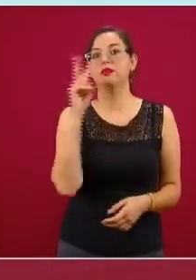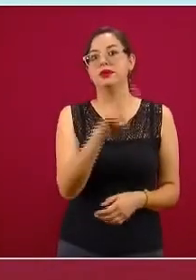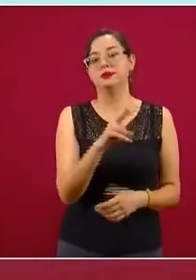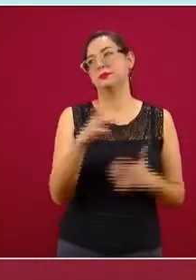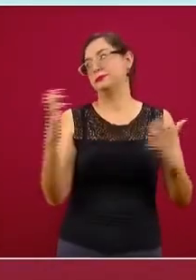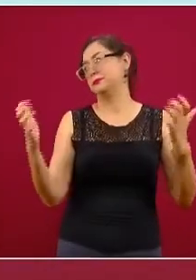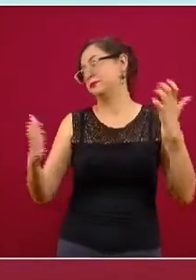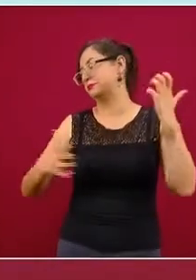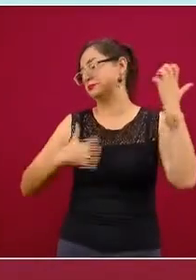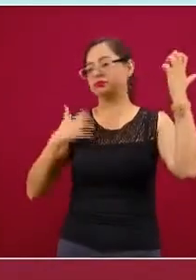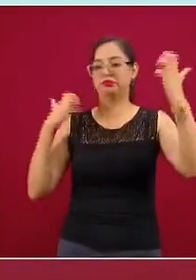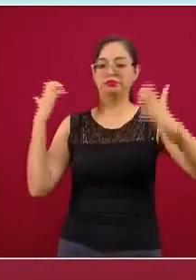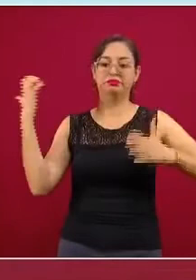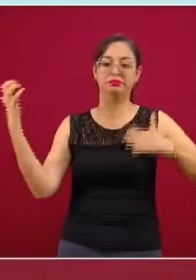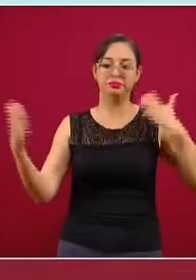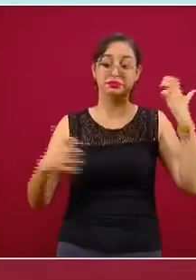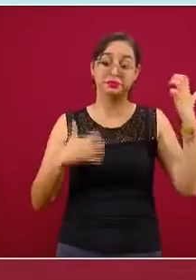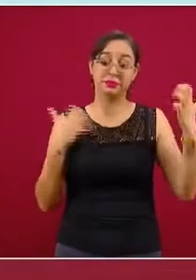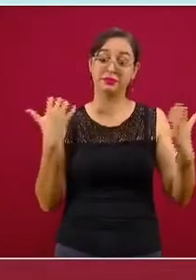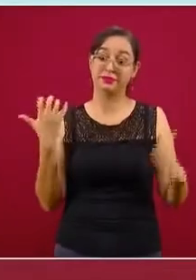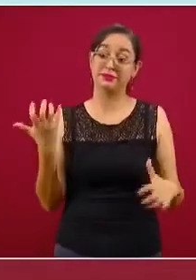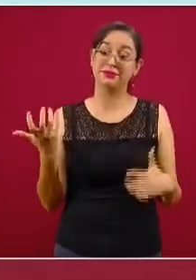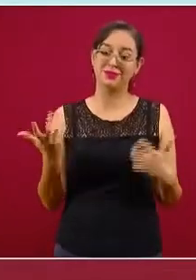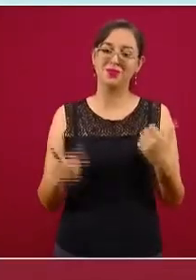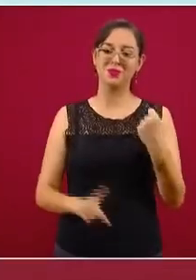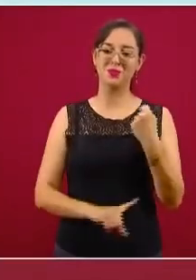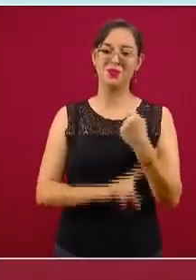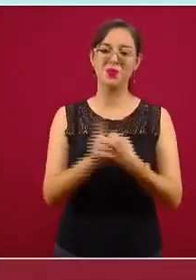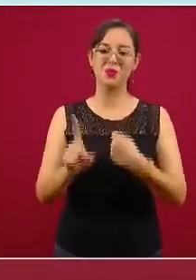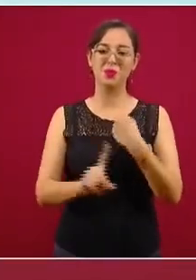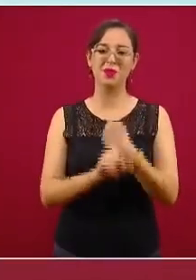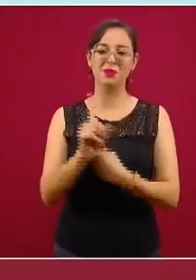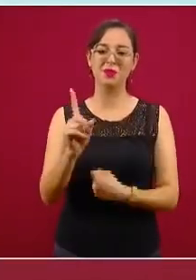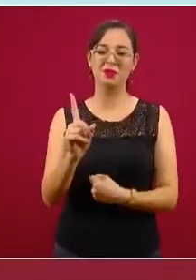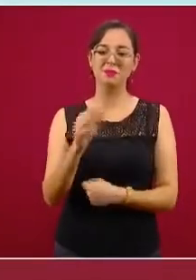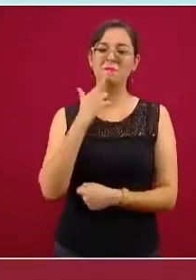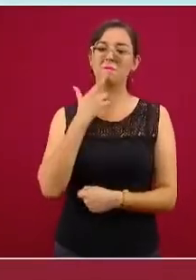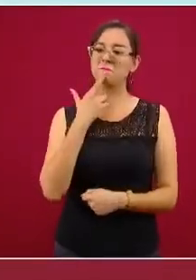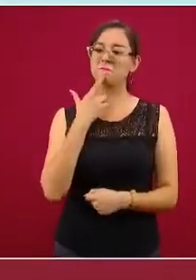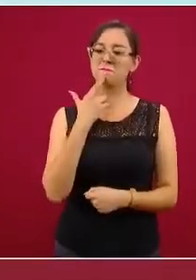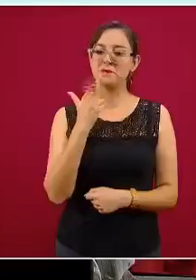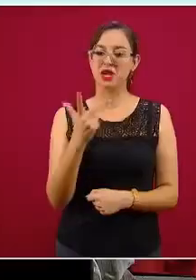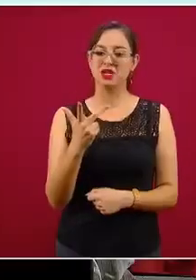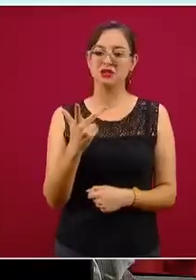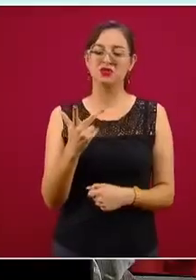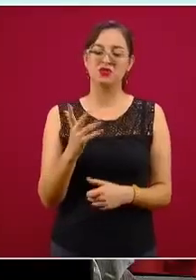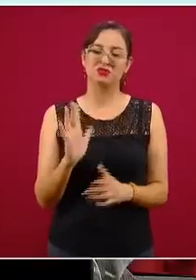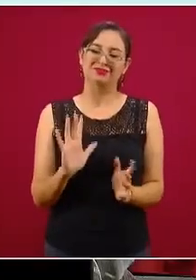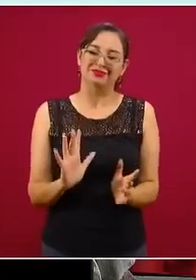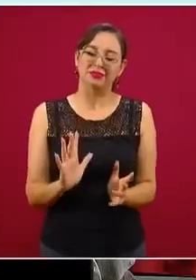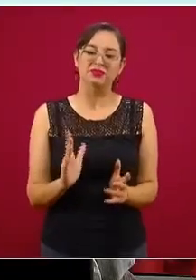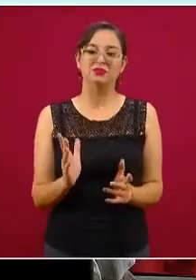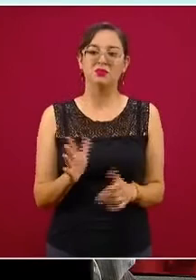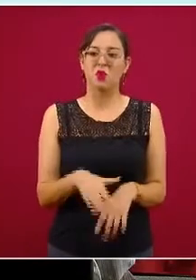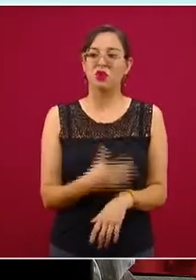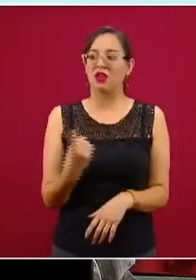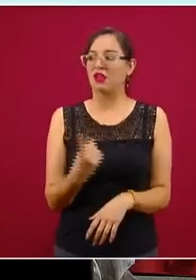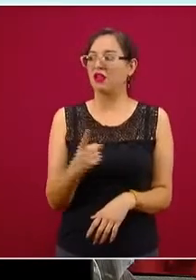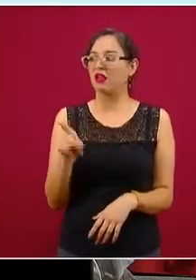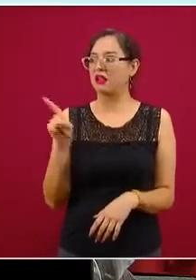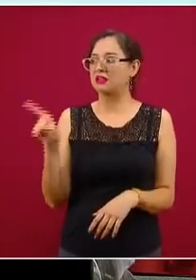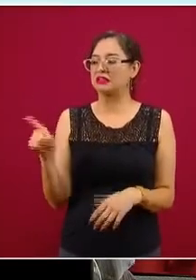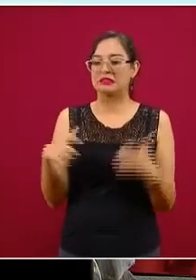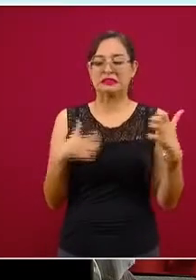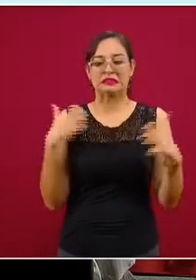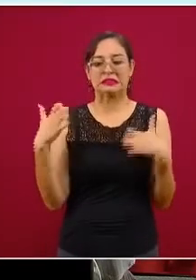Entonces, nos vamos a arriesgar a que su irritabilidad, su enojo y que